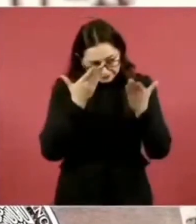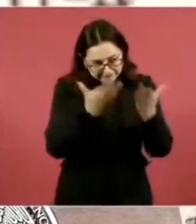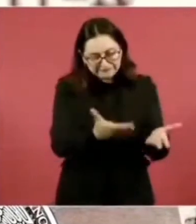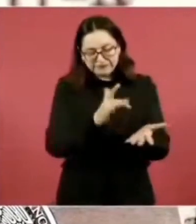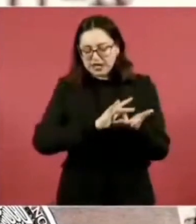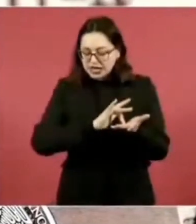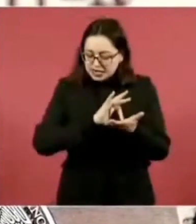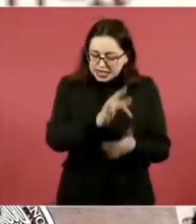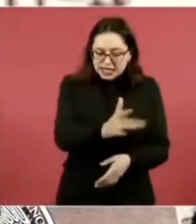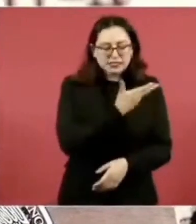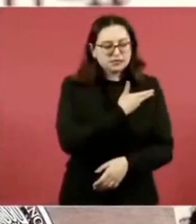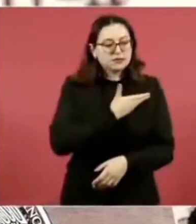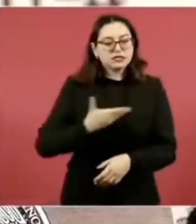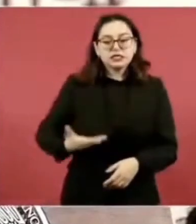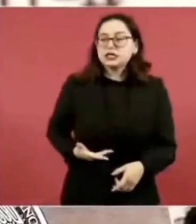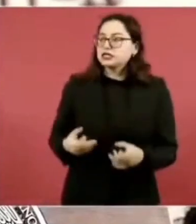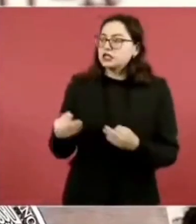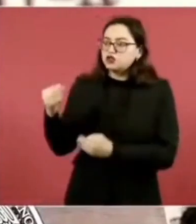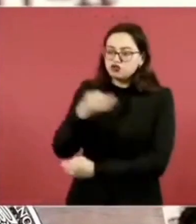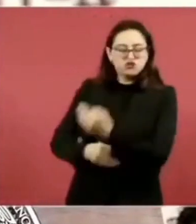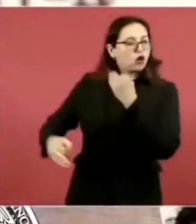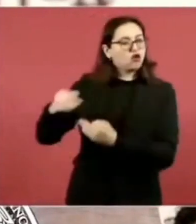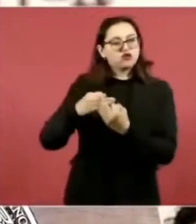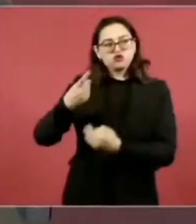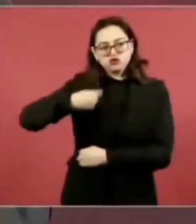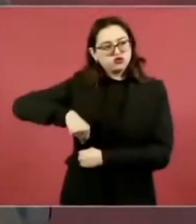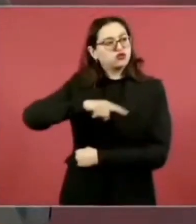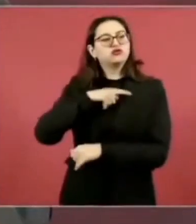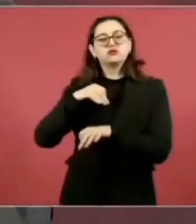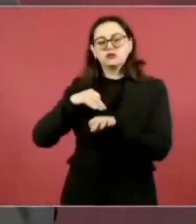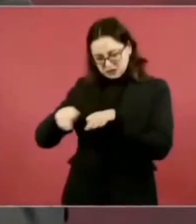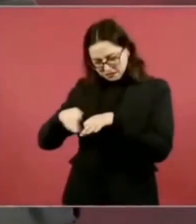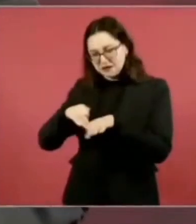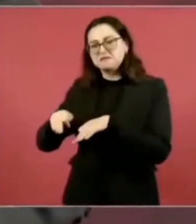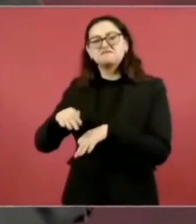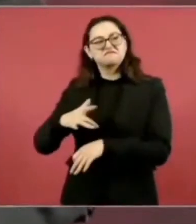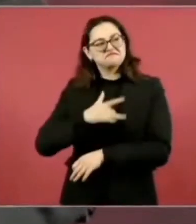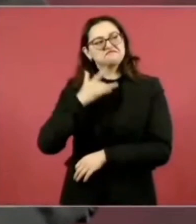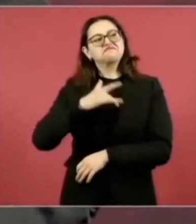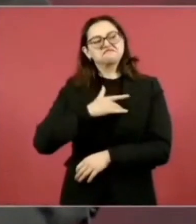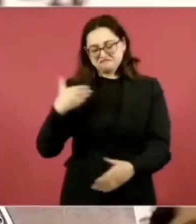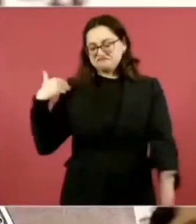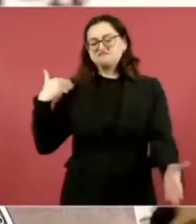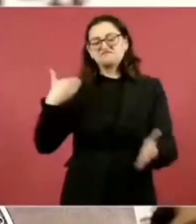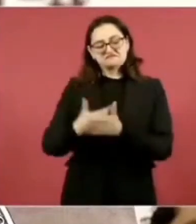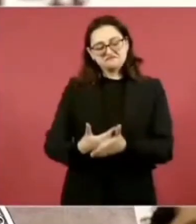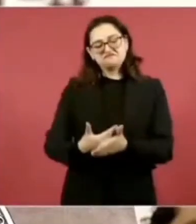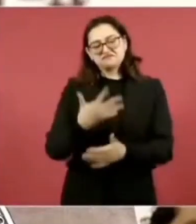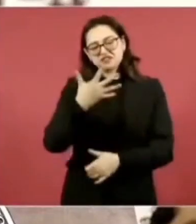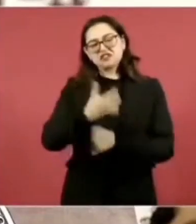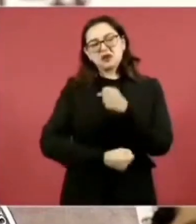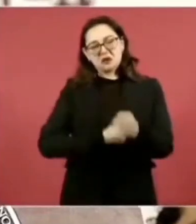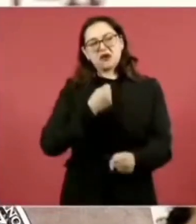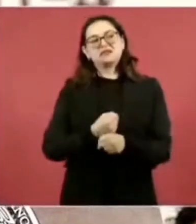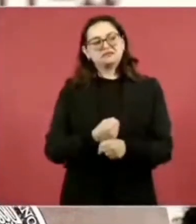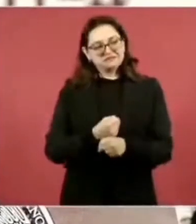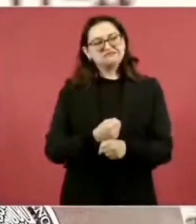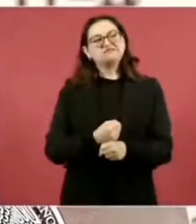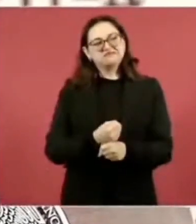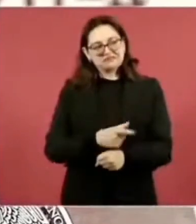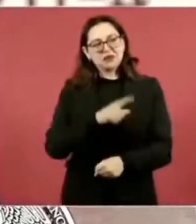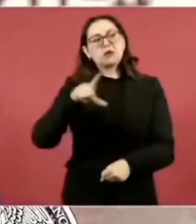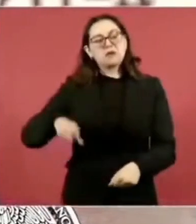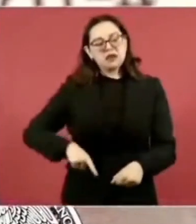La realidad es que para nosotros ha sido una buena administración. No solo hablamos del salario,